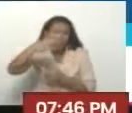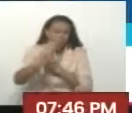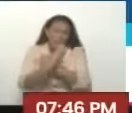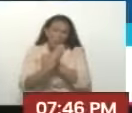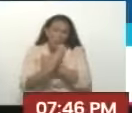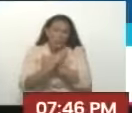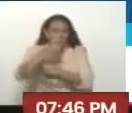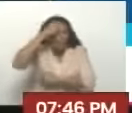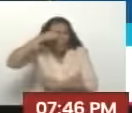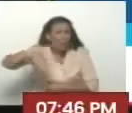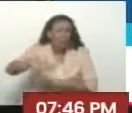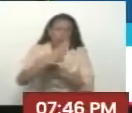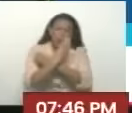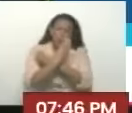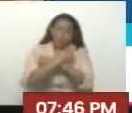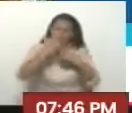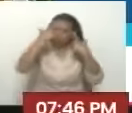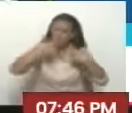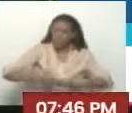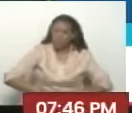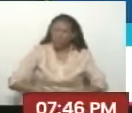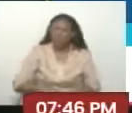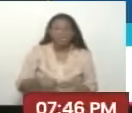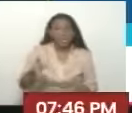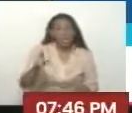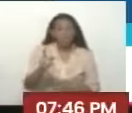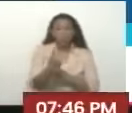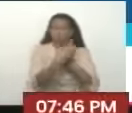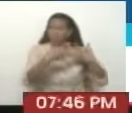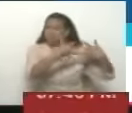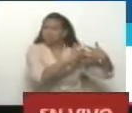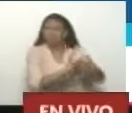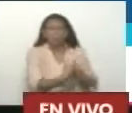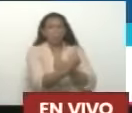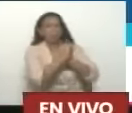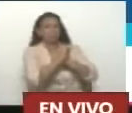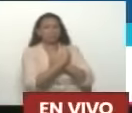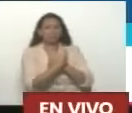Me seguirá cuidando Y ellos no podrán con nosotros Ten la seguridad